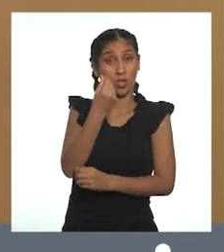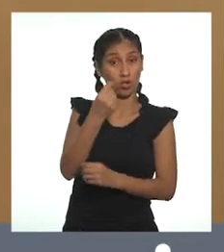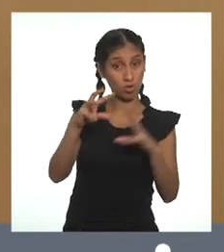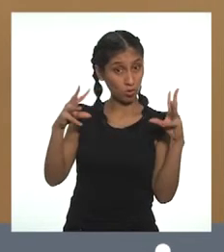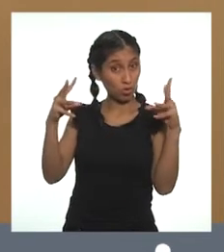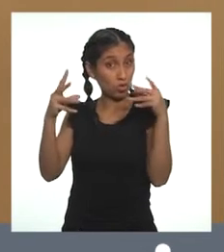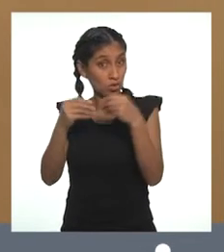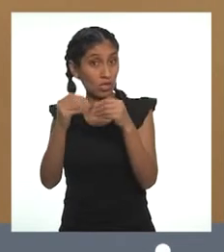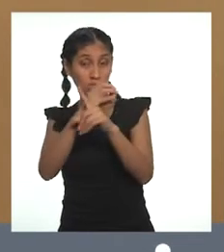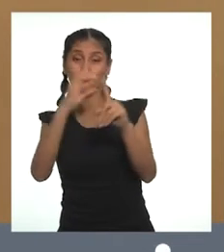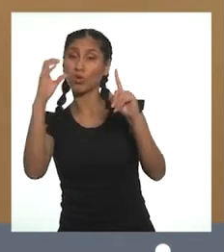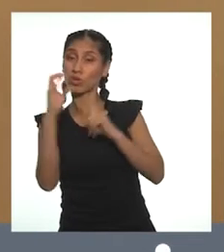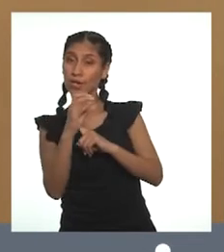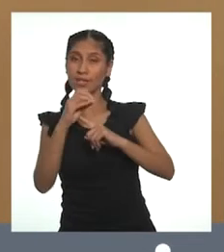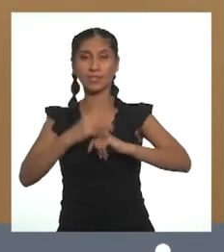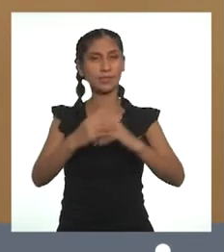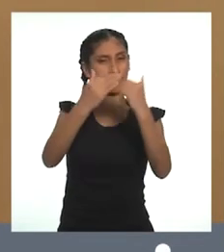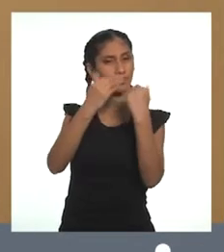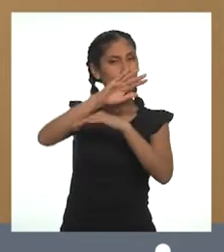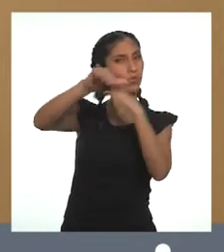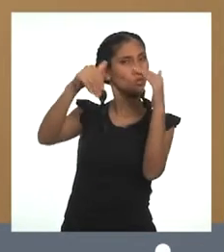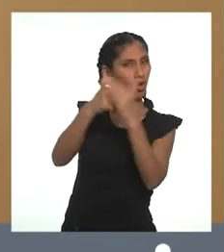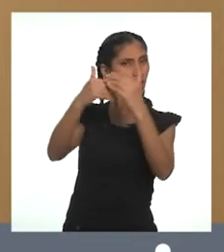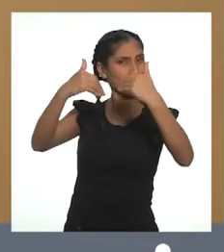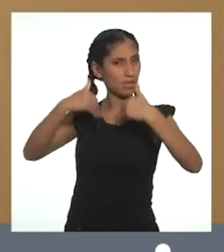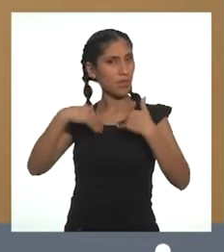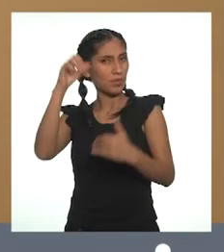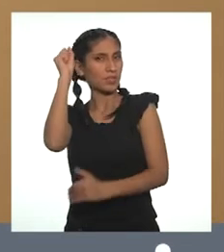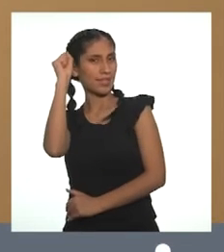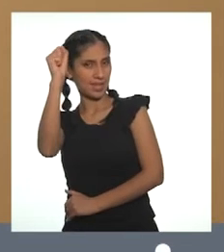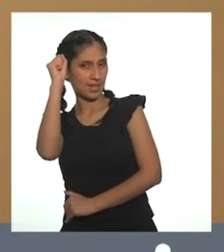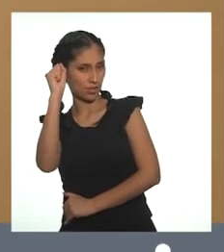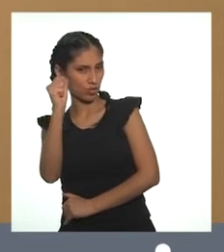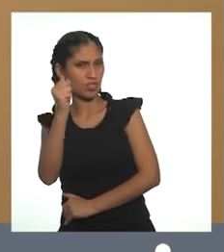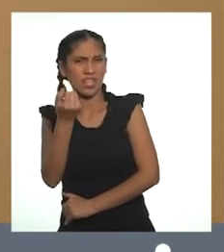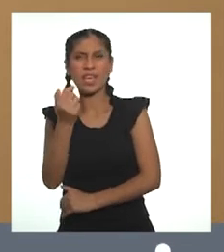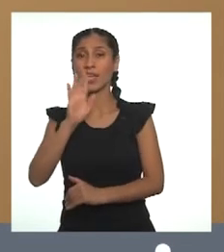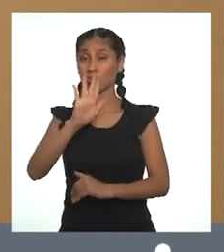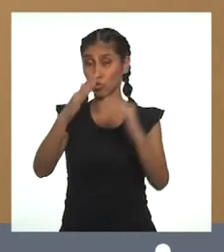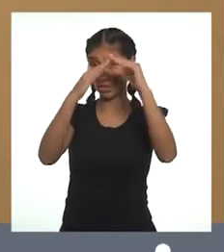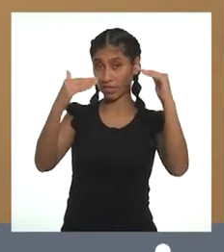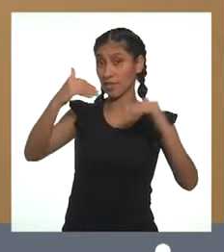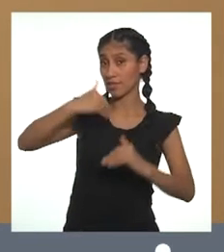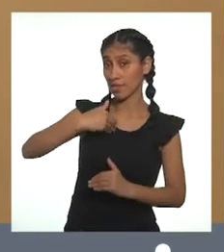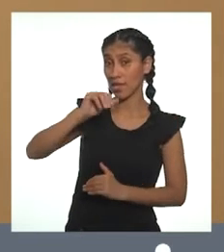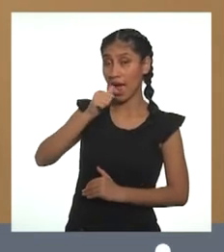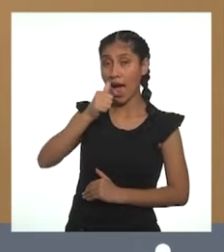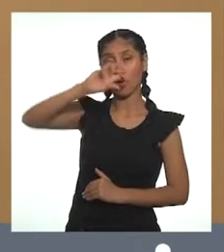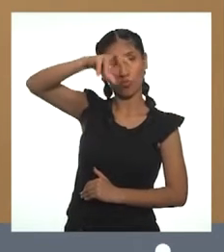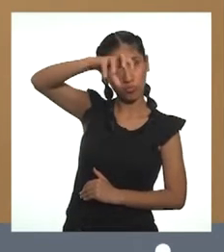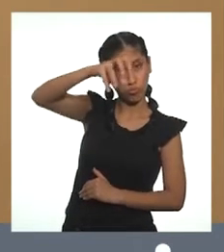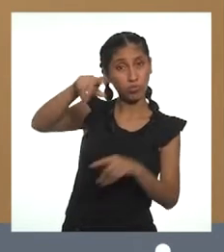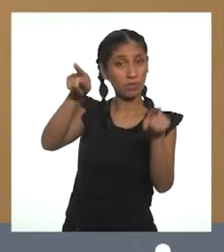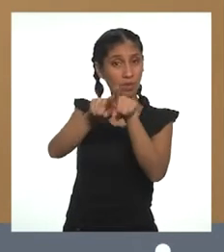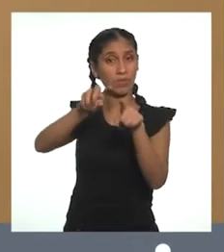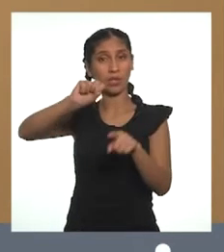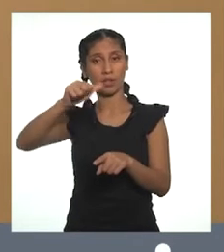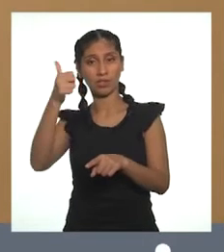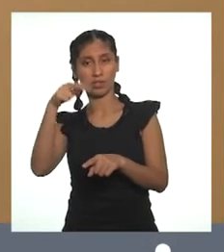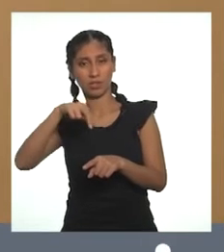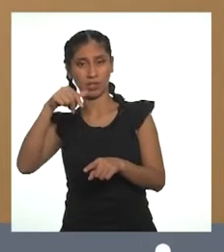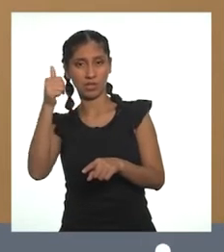Económicos, Sociales y Culturales. Todos tenemos derechos de acceder al agua y al